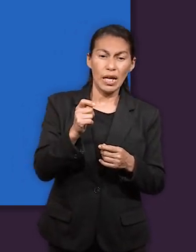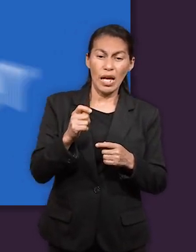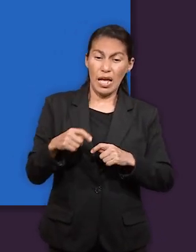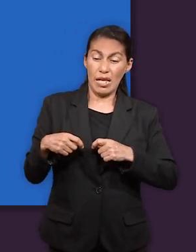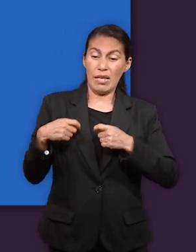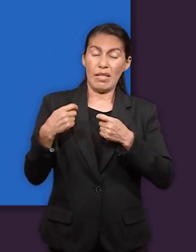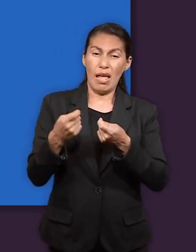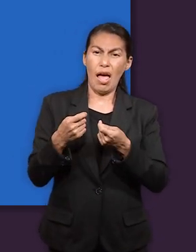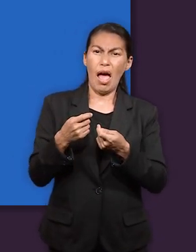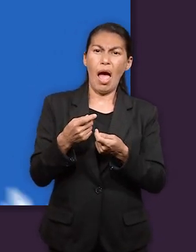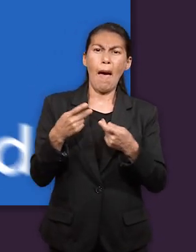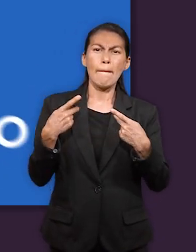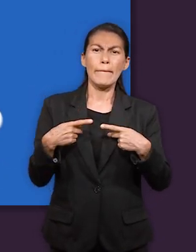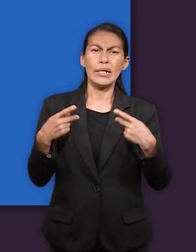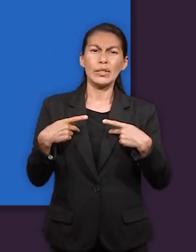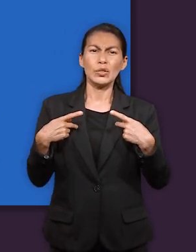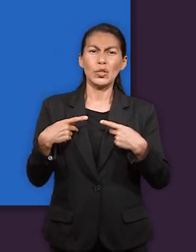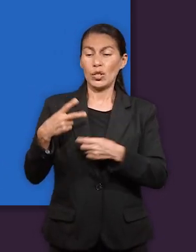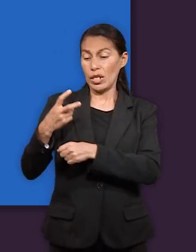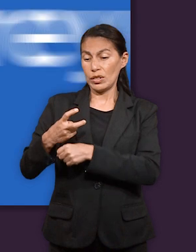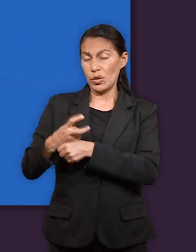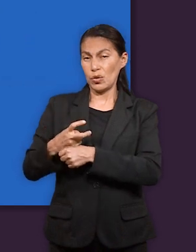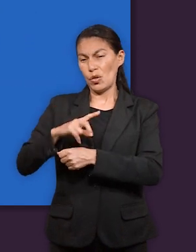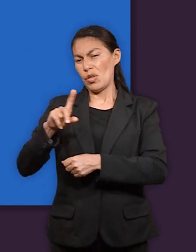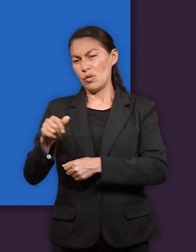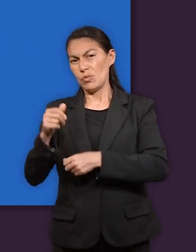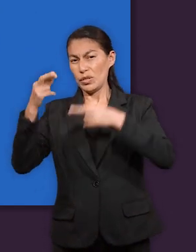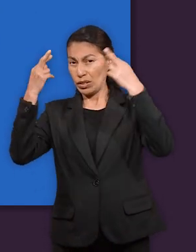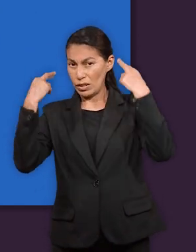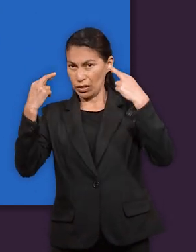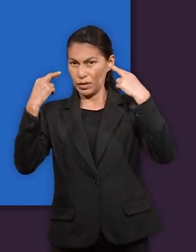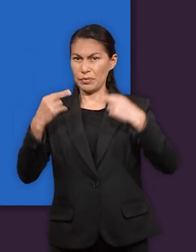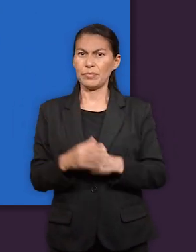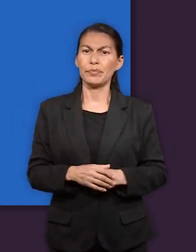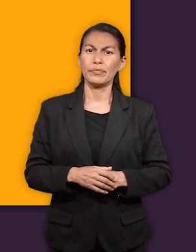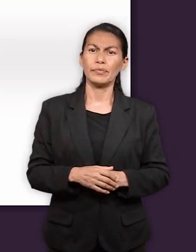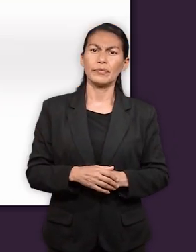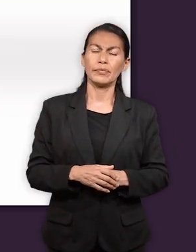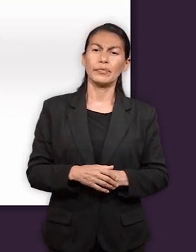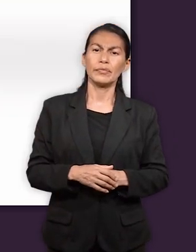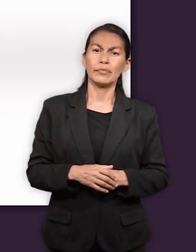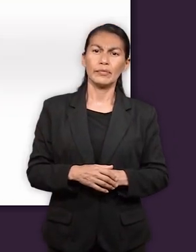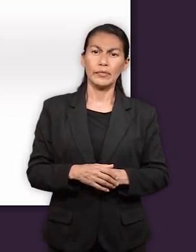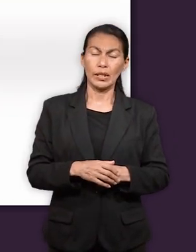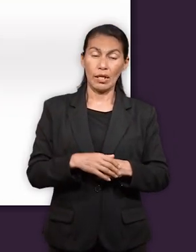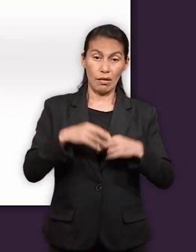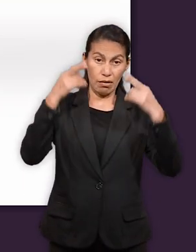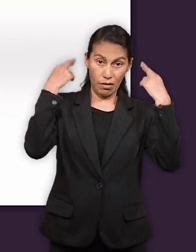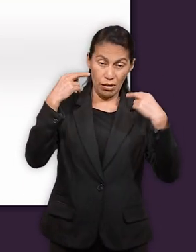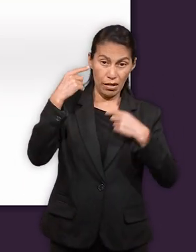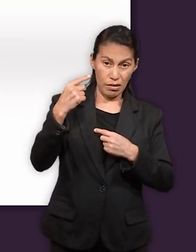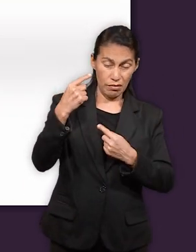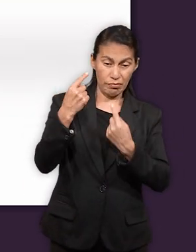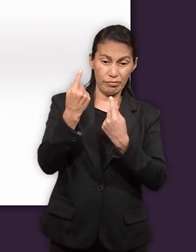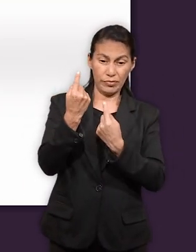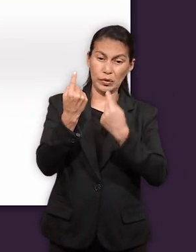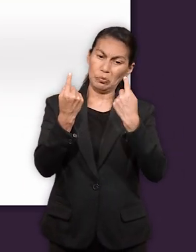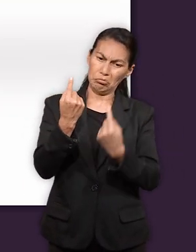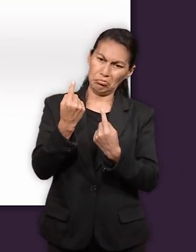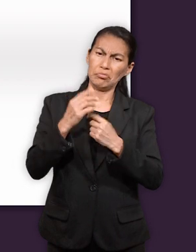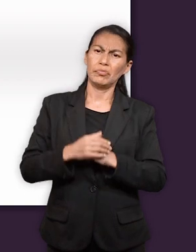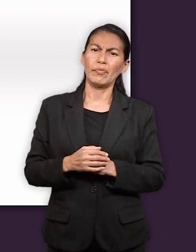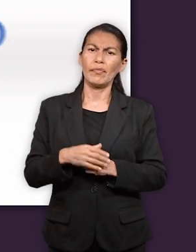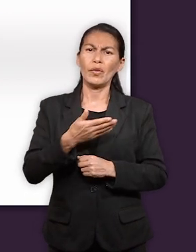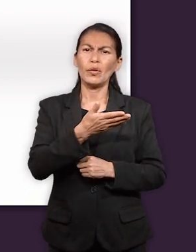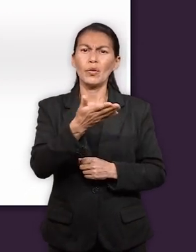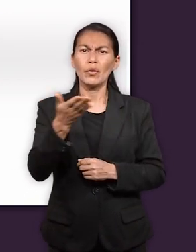para el primer ministro de estado llamado el segundo del rey el hincapié de José sobre su estatus en Egipto es